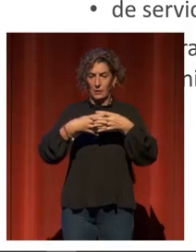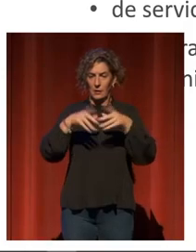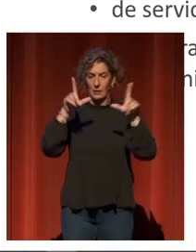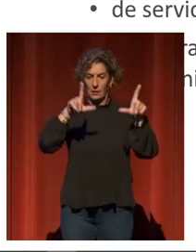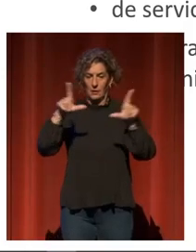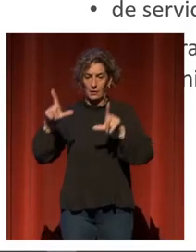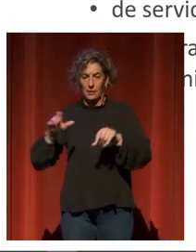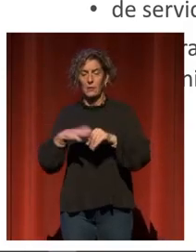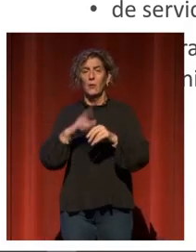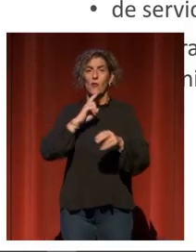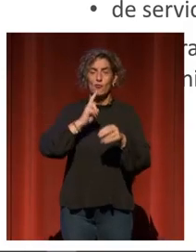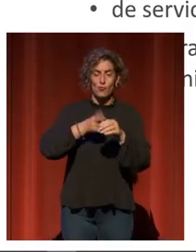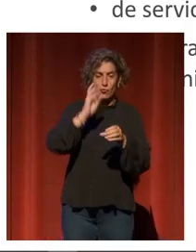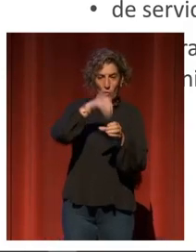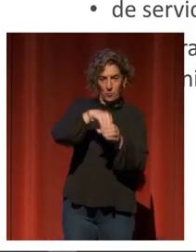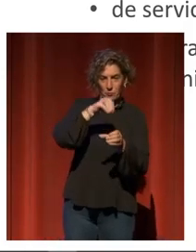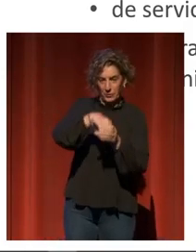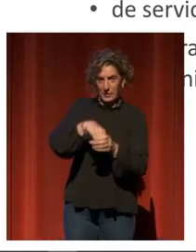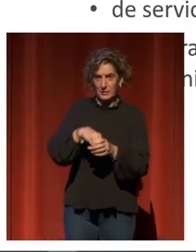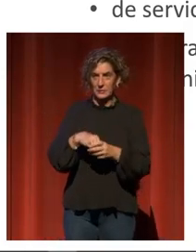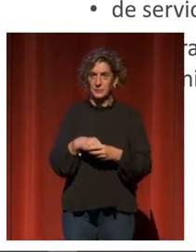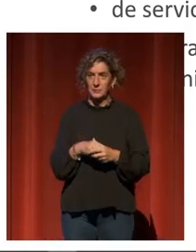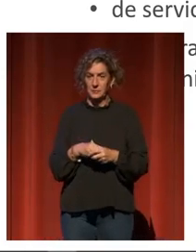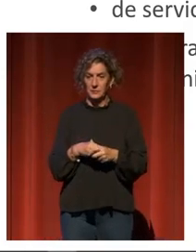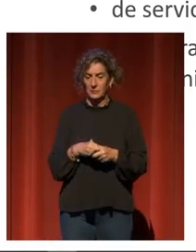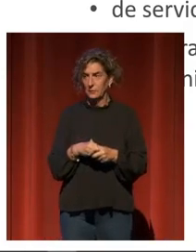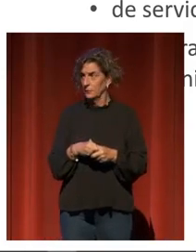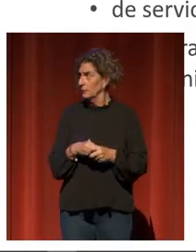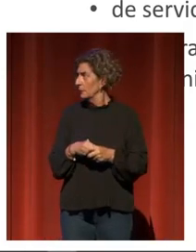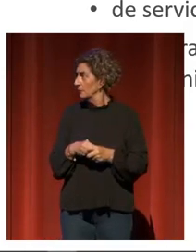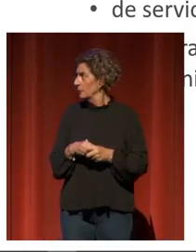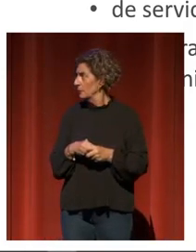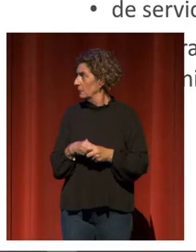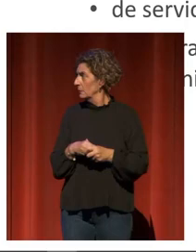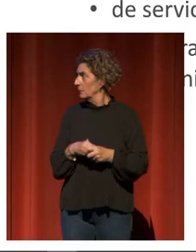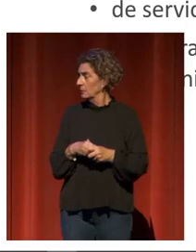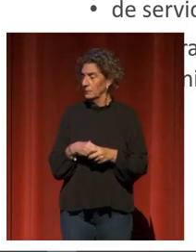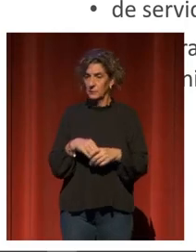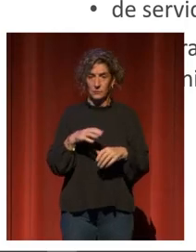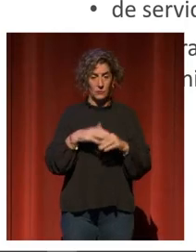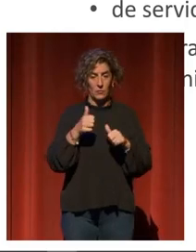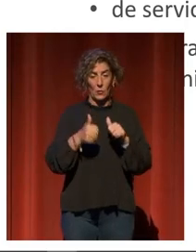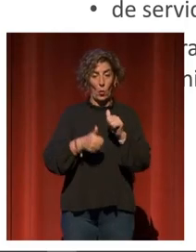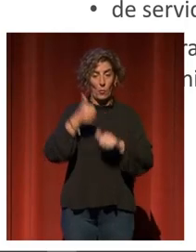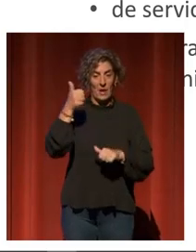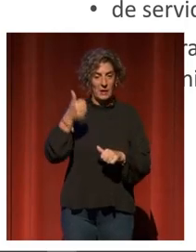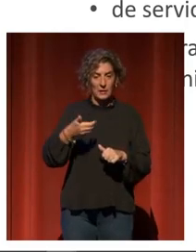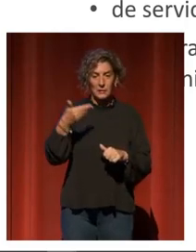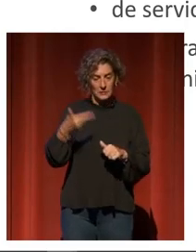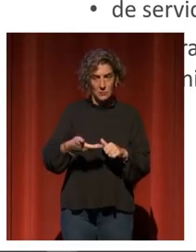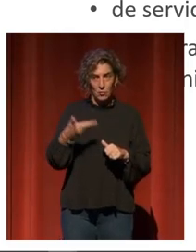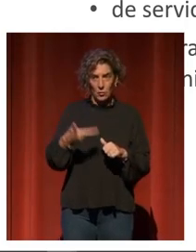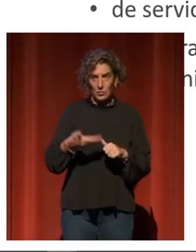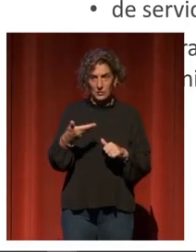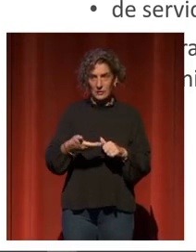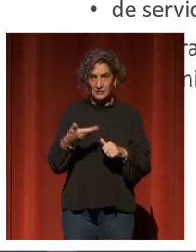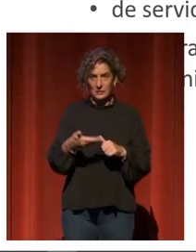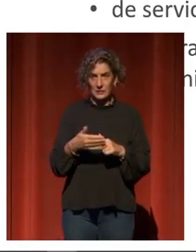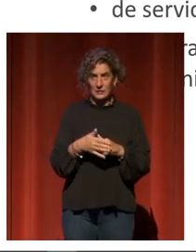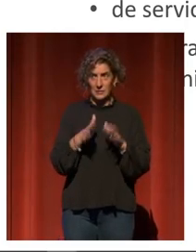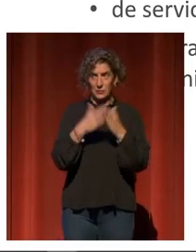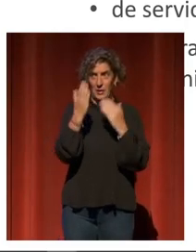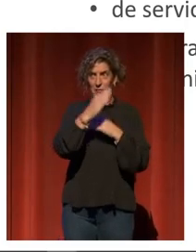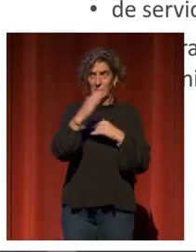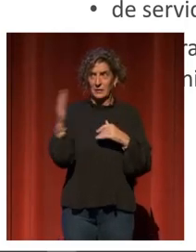los móviles, que Internet funcione, básicamente. Lo más importante, en mi opinión, para las bibliotecas